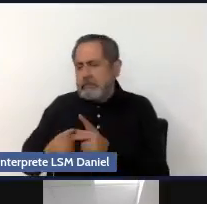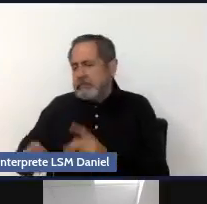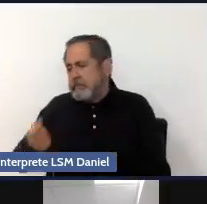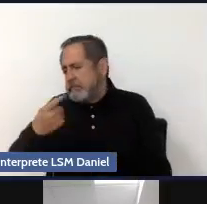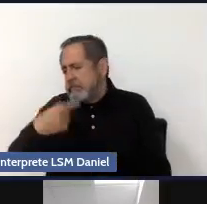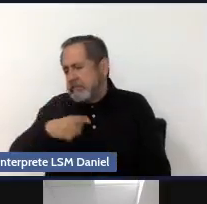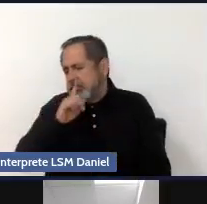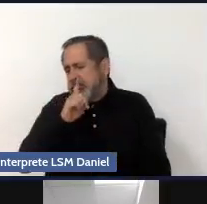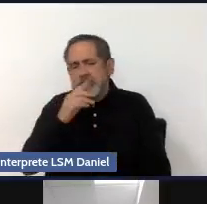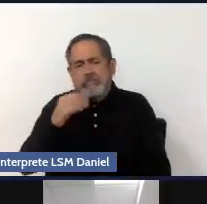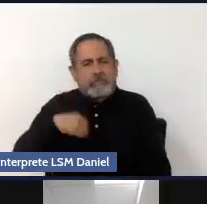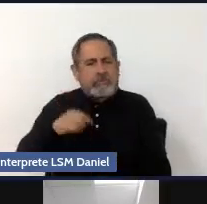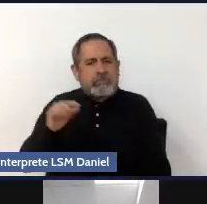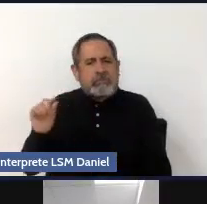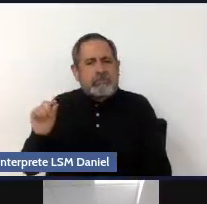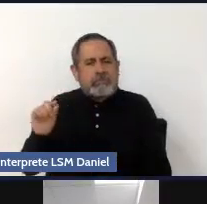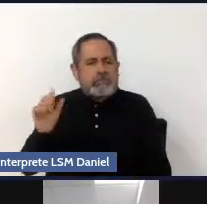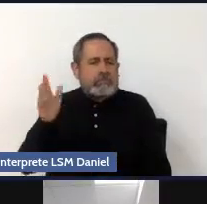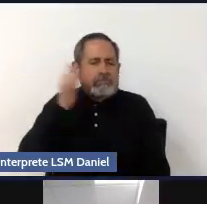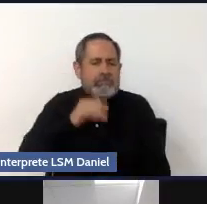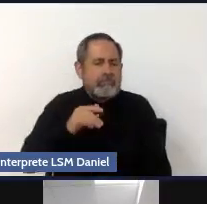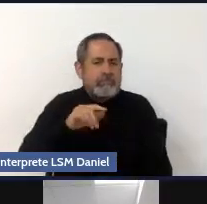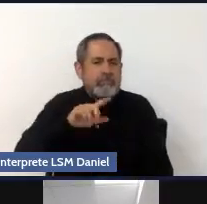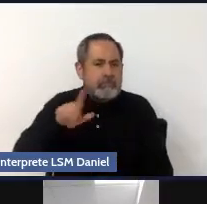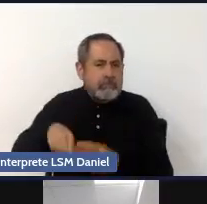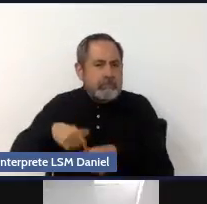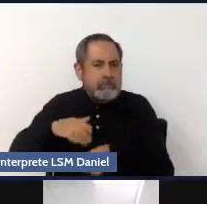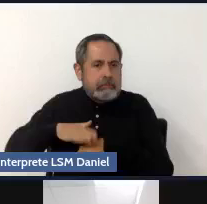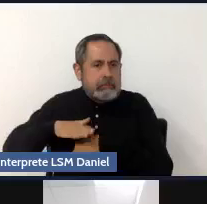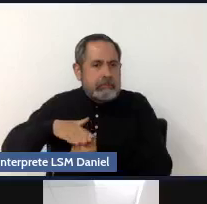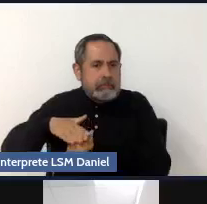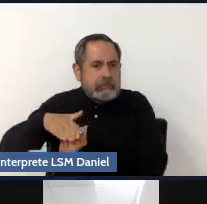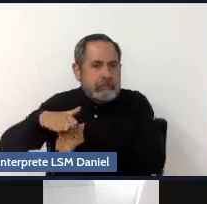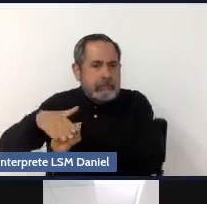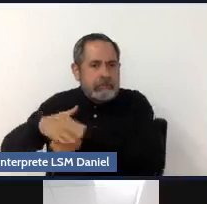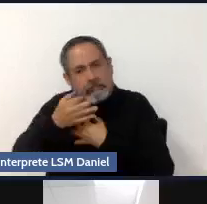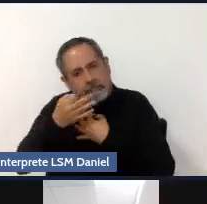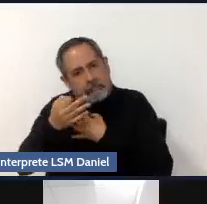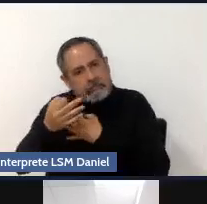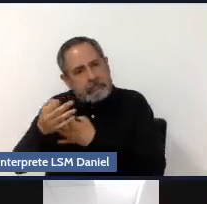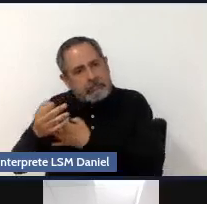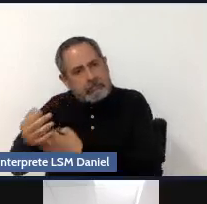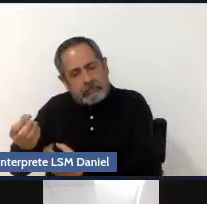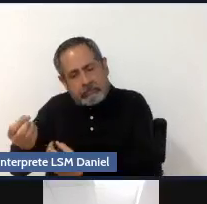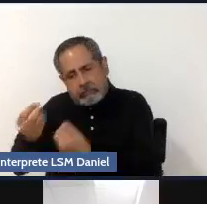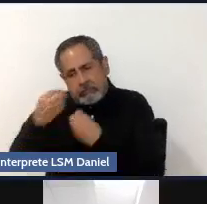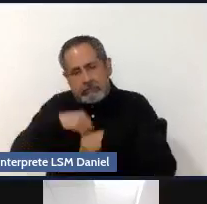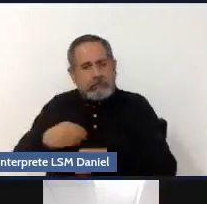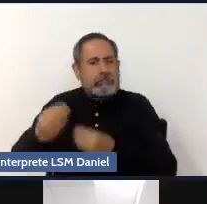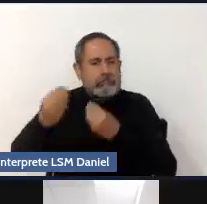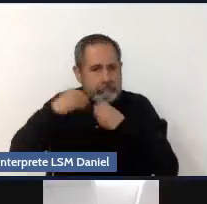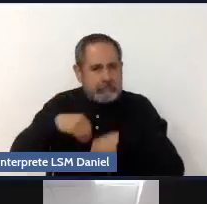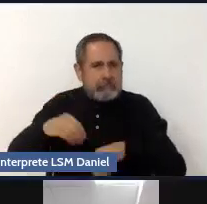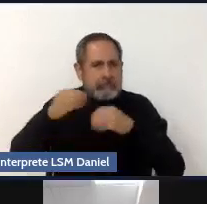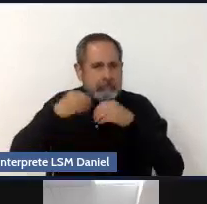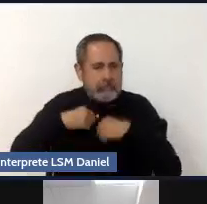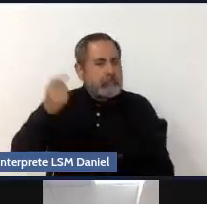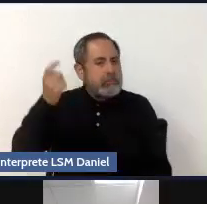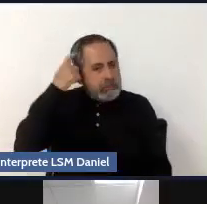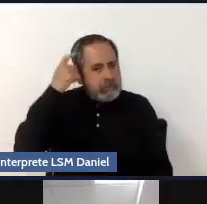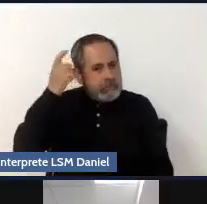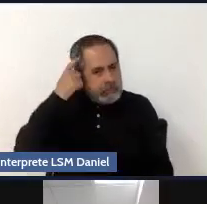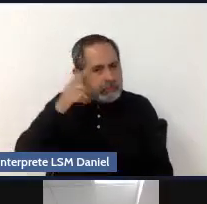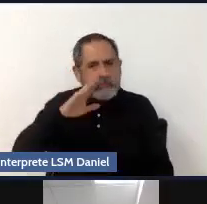consumo excesivo puede darse momentáneamente puede ir siendo